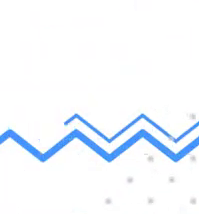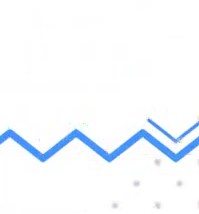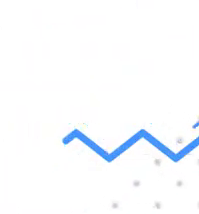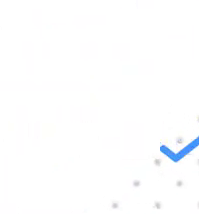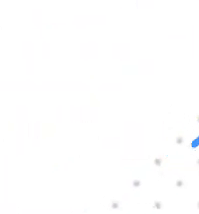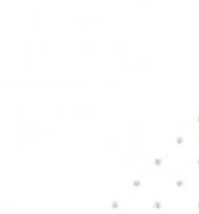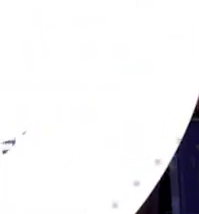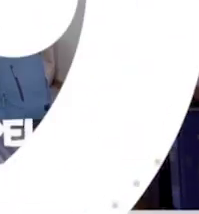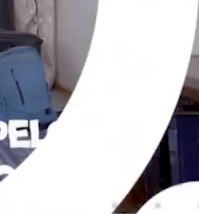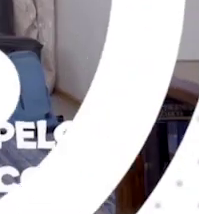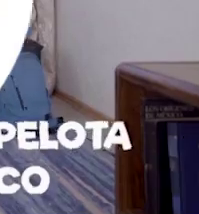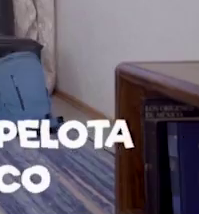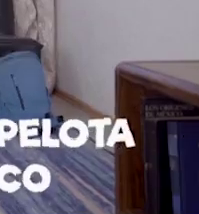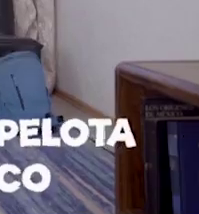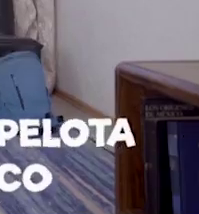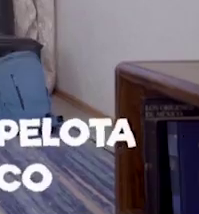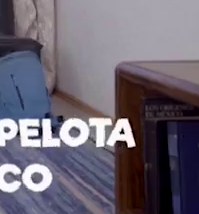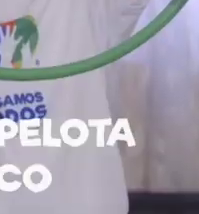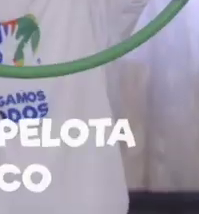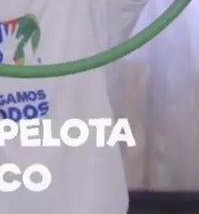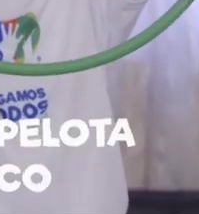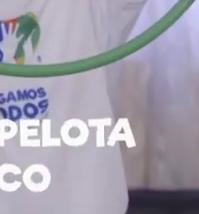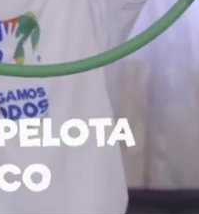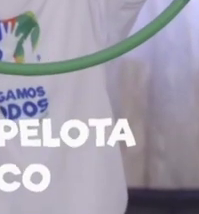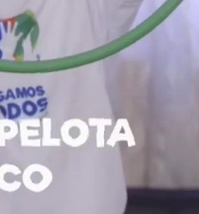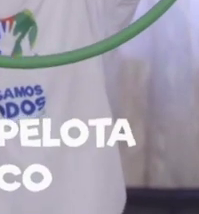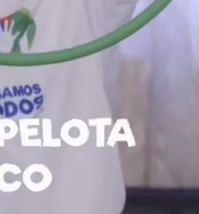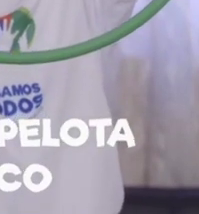¡A estirarse!